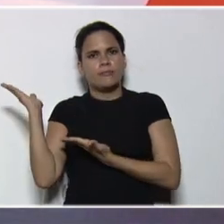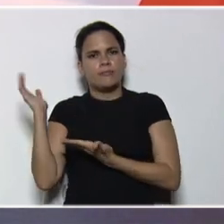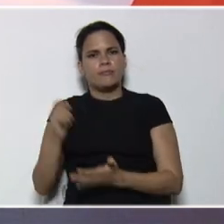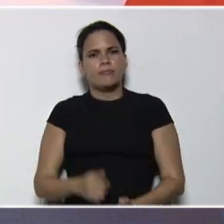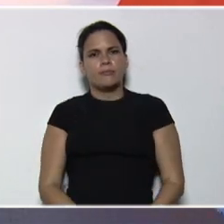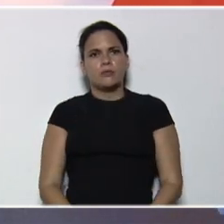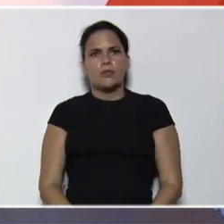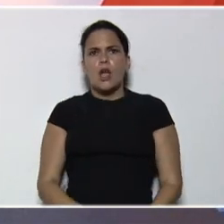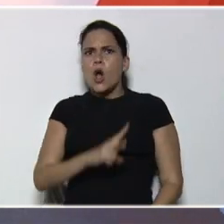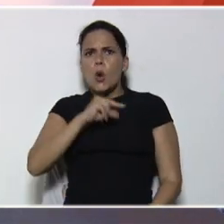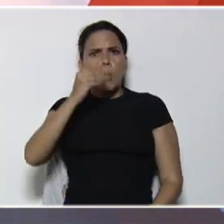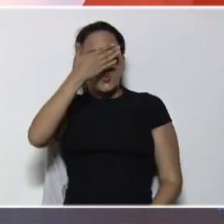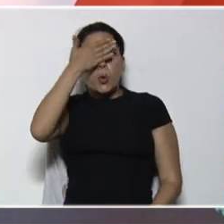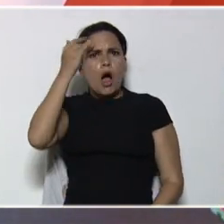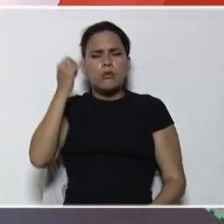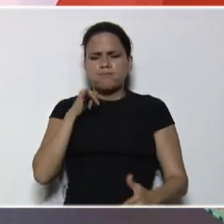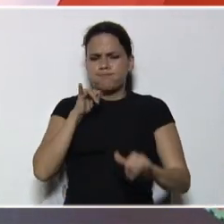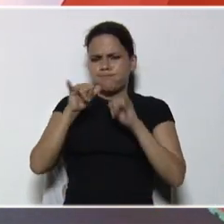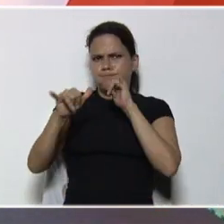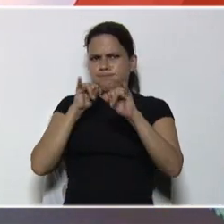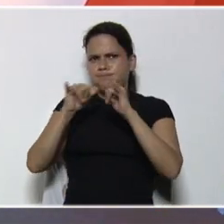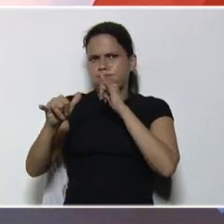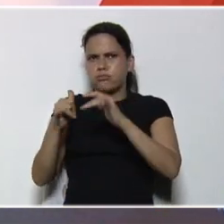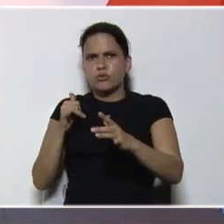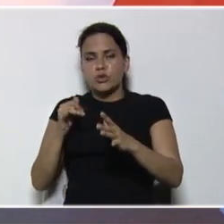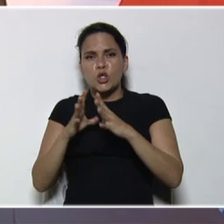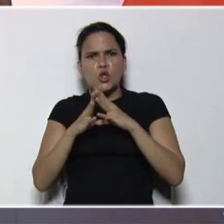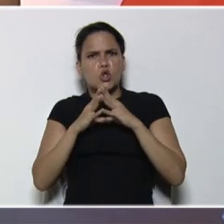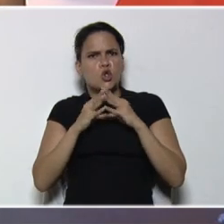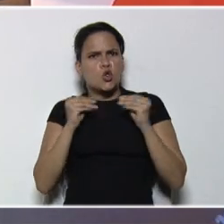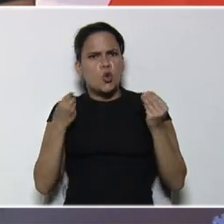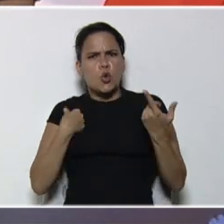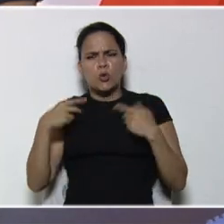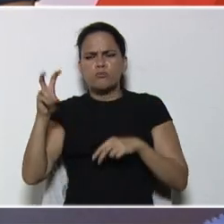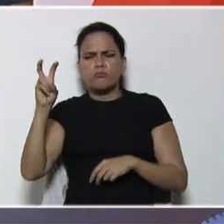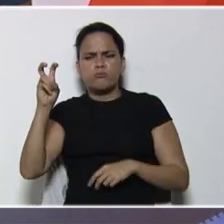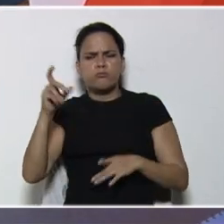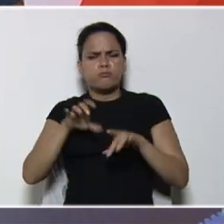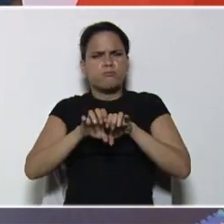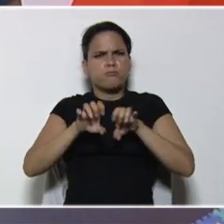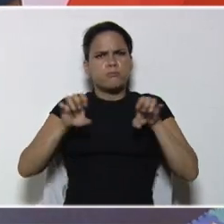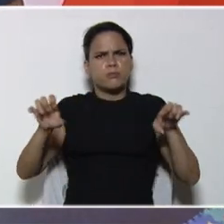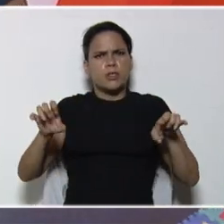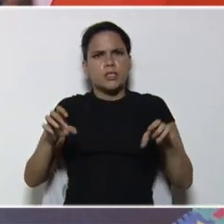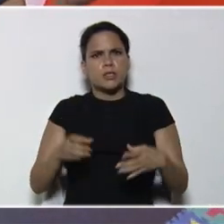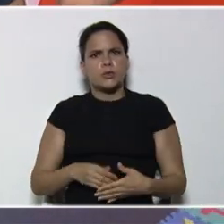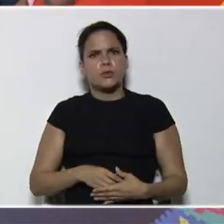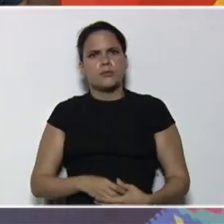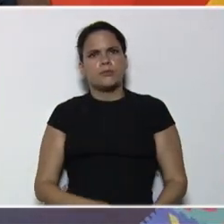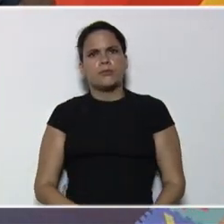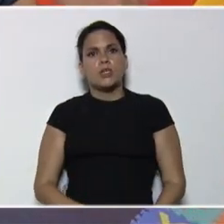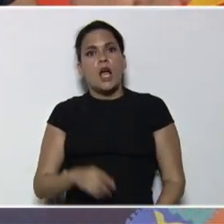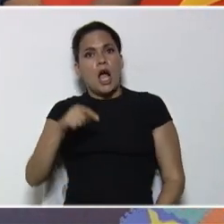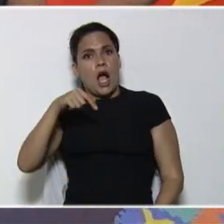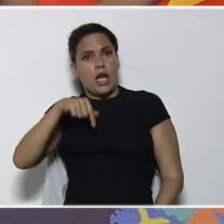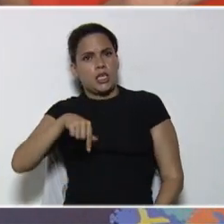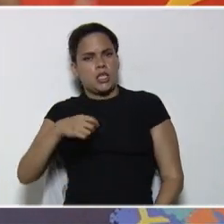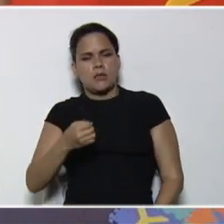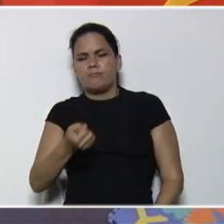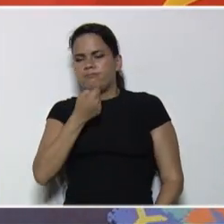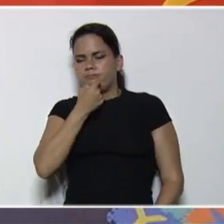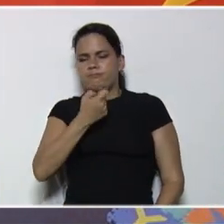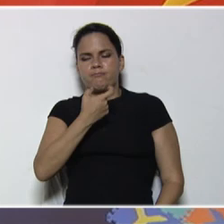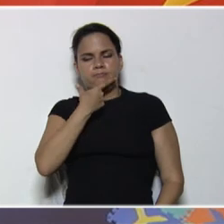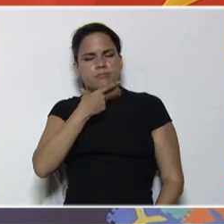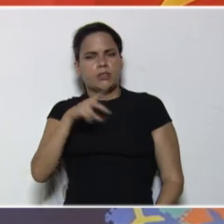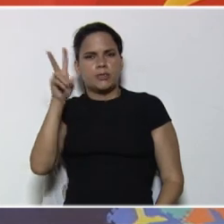No te olvides de mantenerte informado e informada de todas las novedades educativas que tenemos acá en nuestro hermoso país,